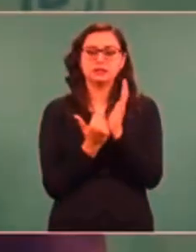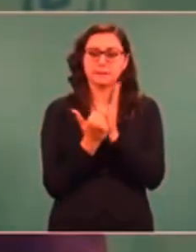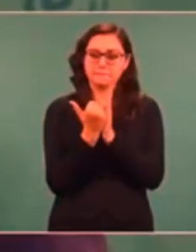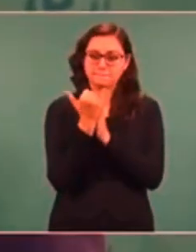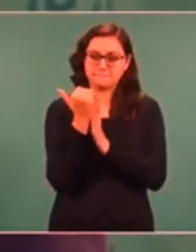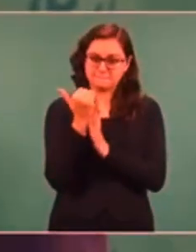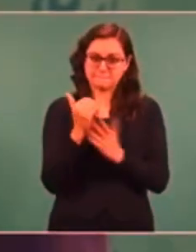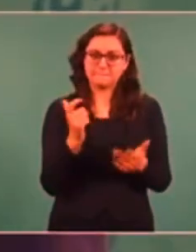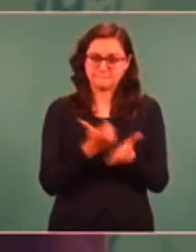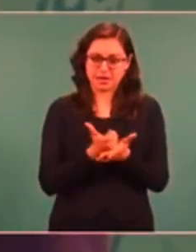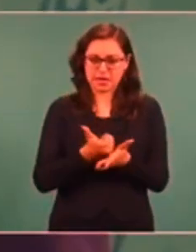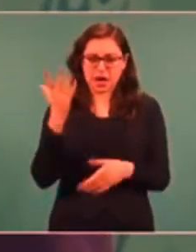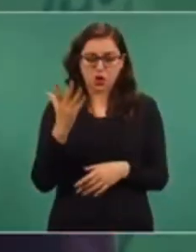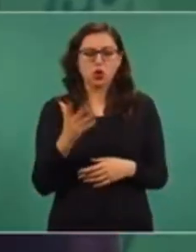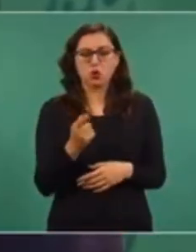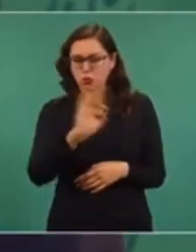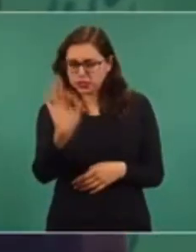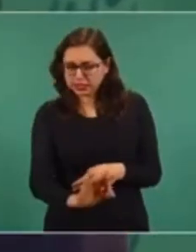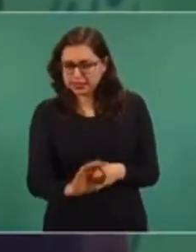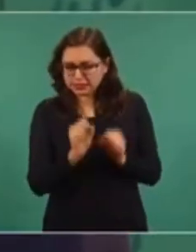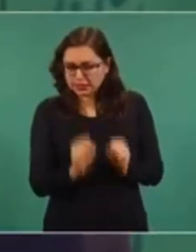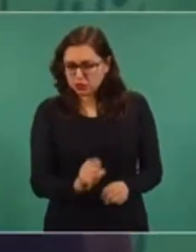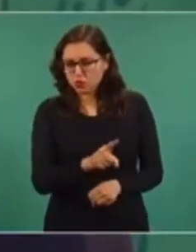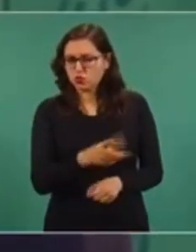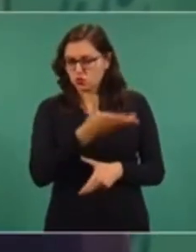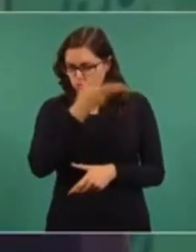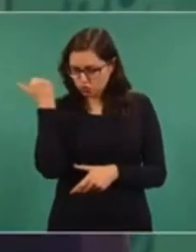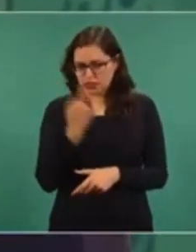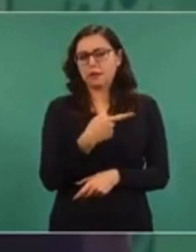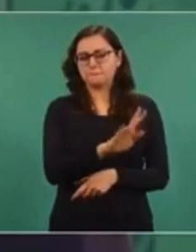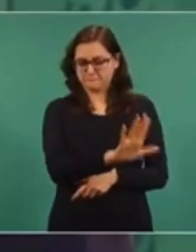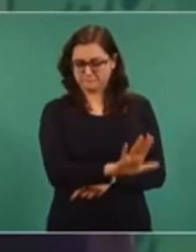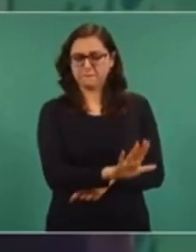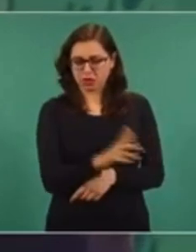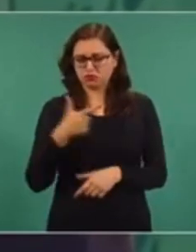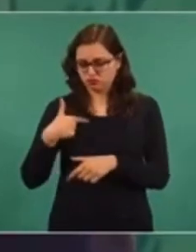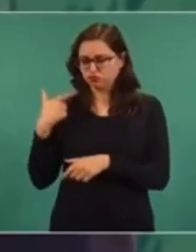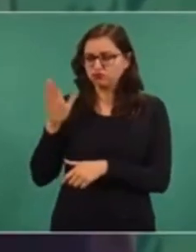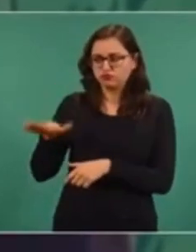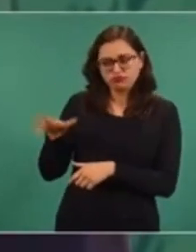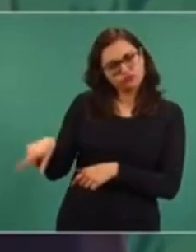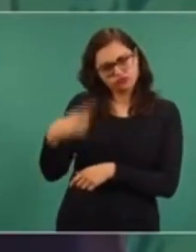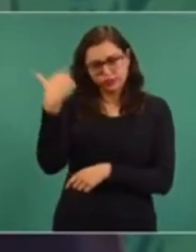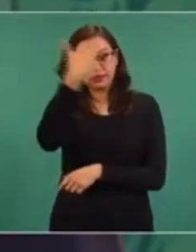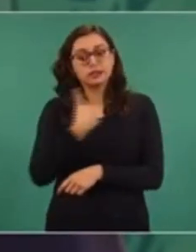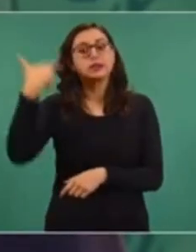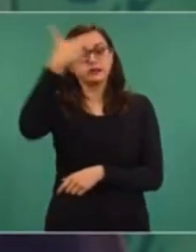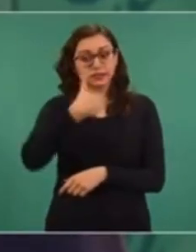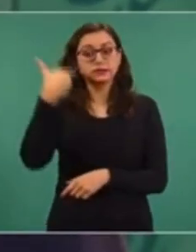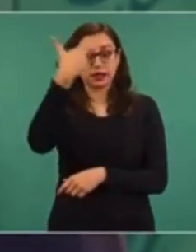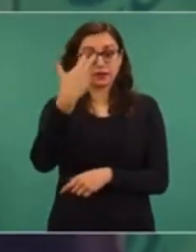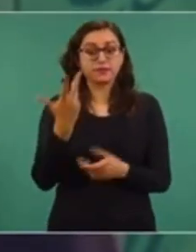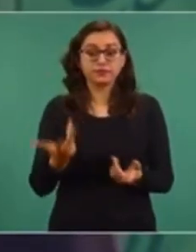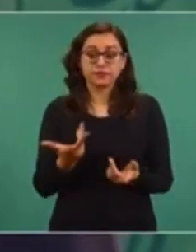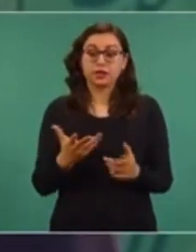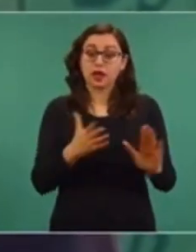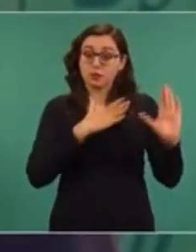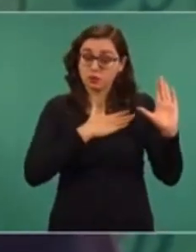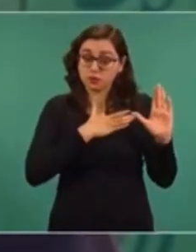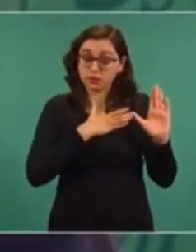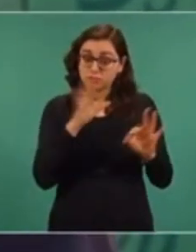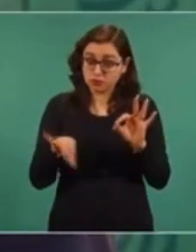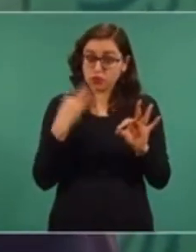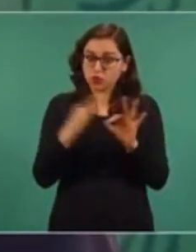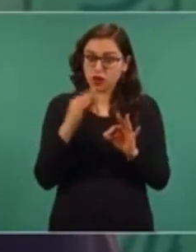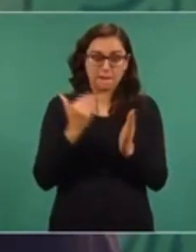No sé en qué proporción, pero vamos a hacer el análisis, la revisión, para que se cumpla el compromiso